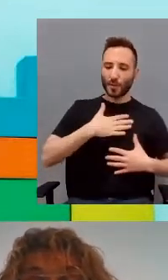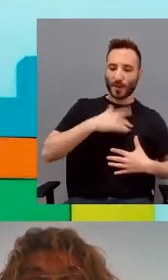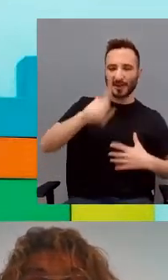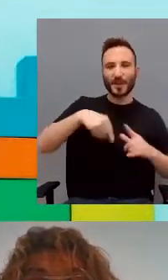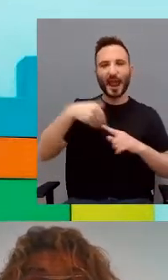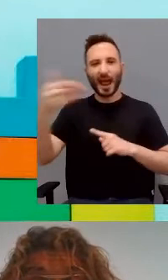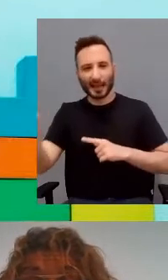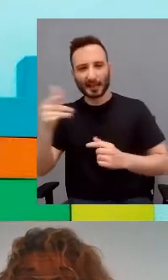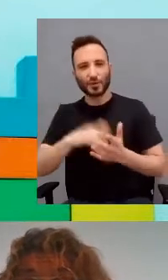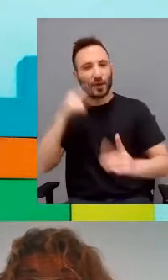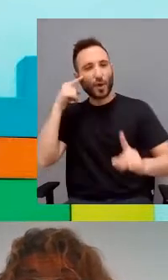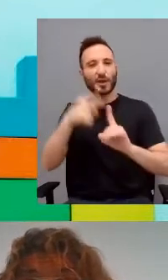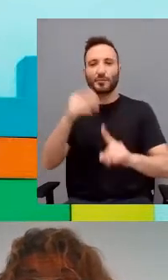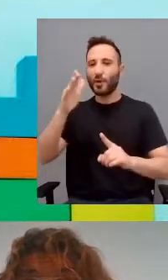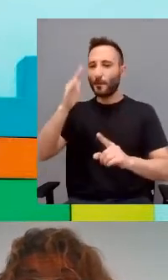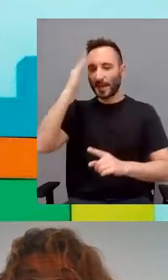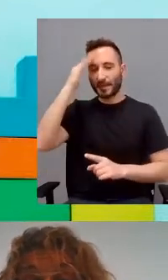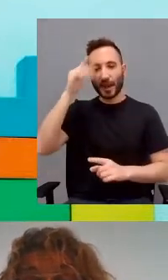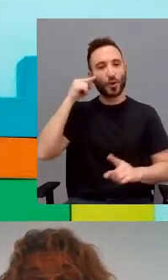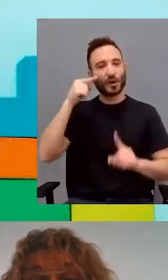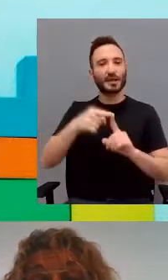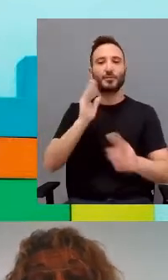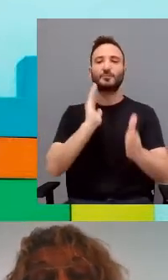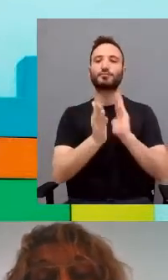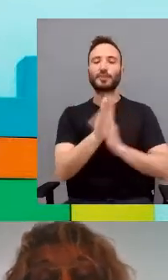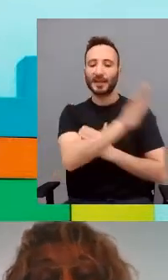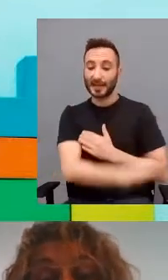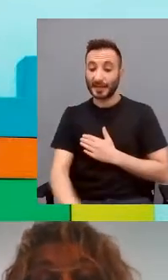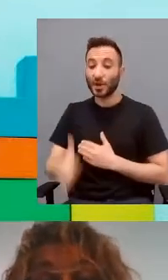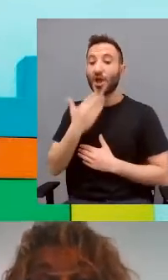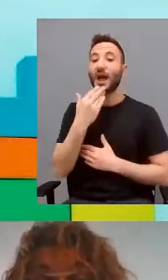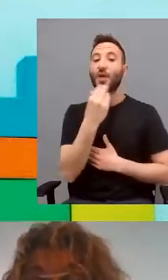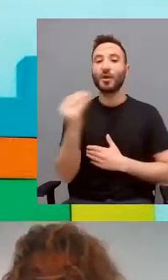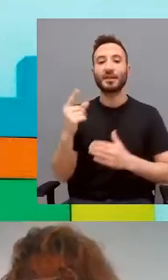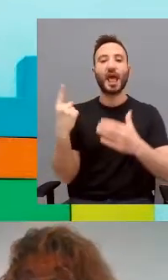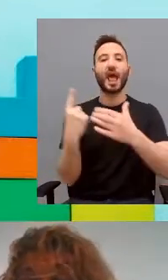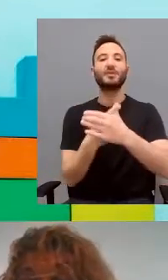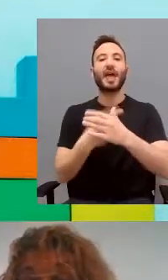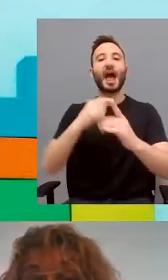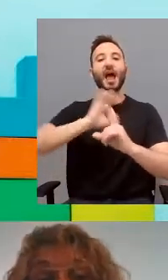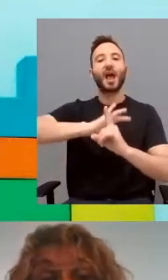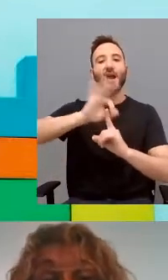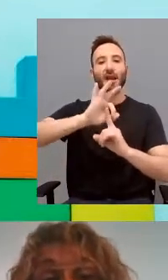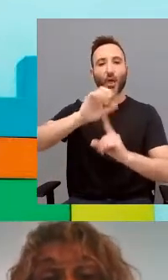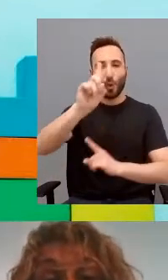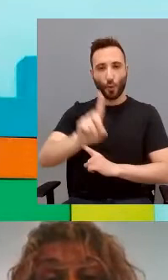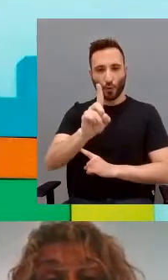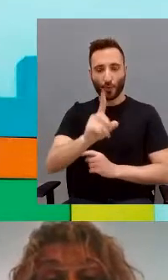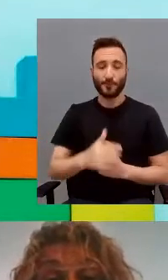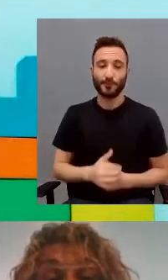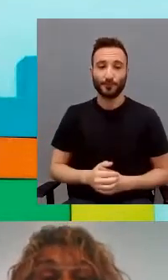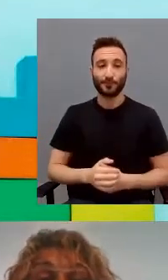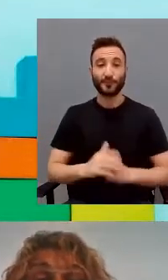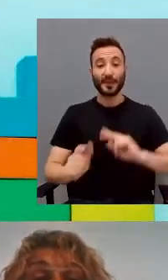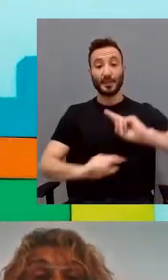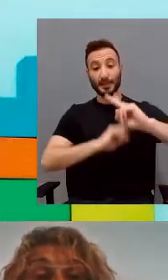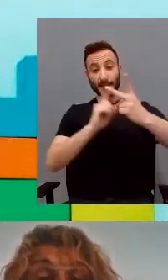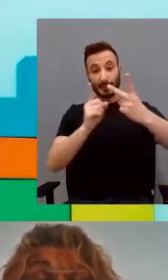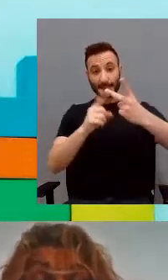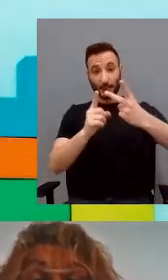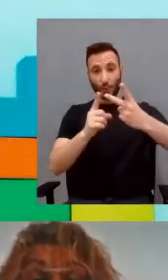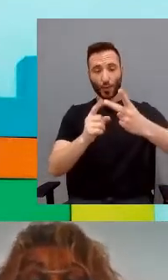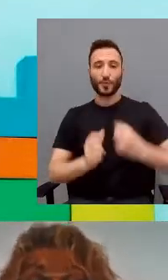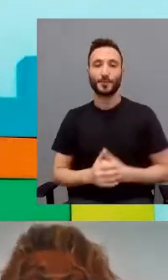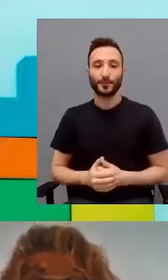primordial de la psicoterapia dialógica, especialmente con niños y adolescentes con TEA de grado 1. En segundo lugar,